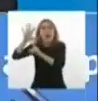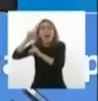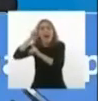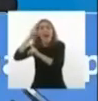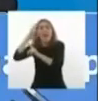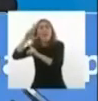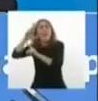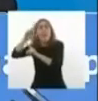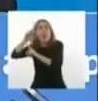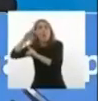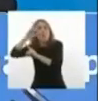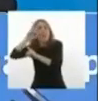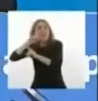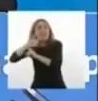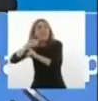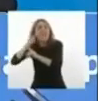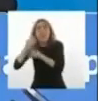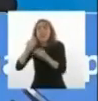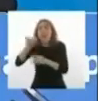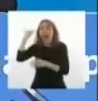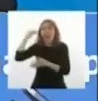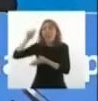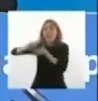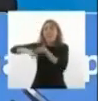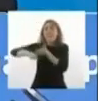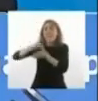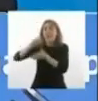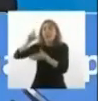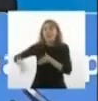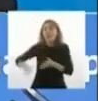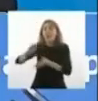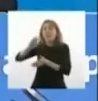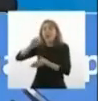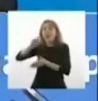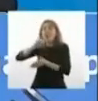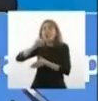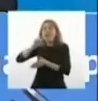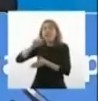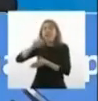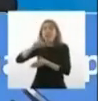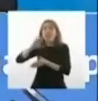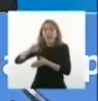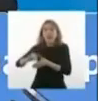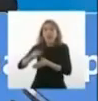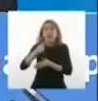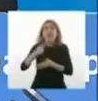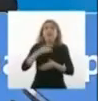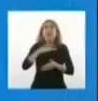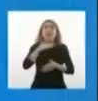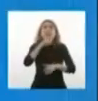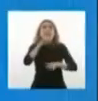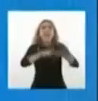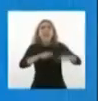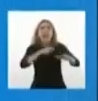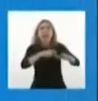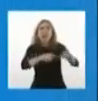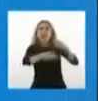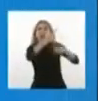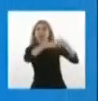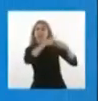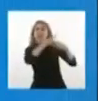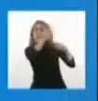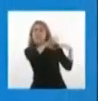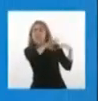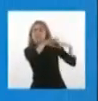efectivamente su comentario fue estúpido, y además fue racista, este... Discriminatorio. Discriminatorio y muy estúpido. lo demás, porque además no tiene ni